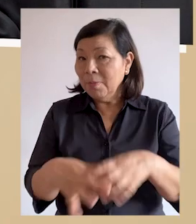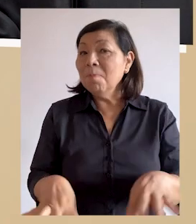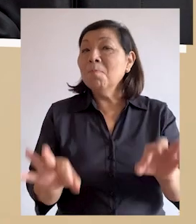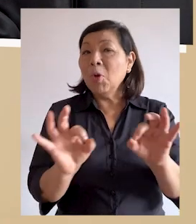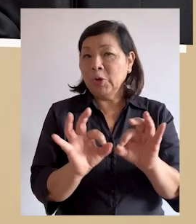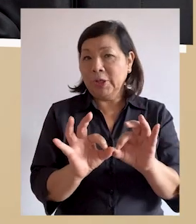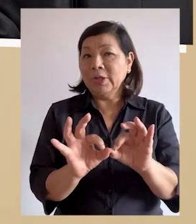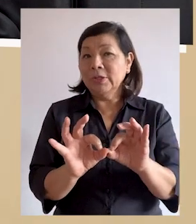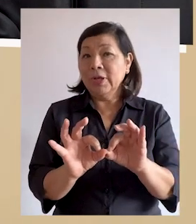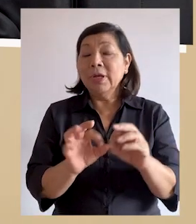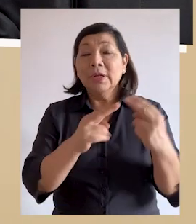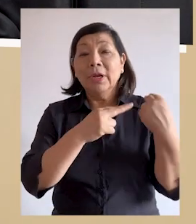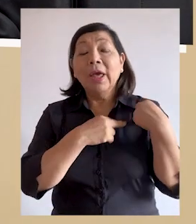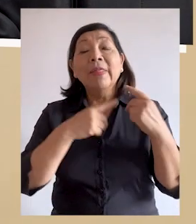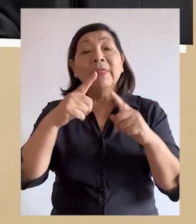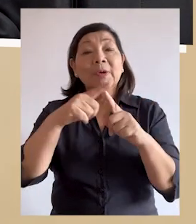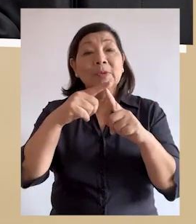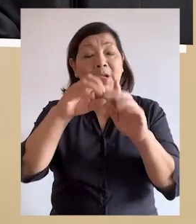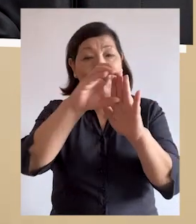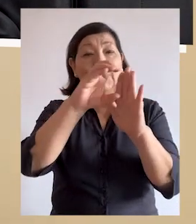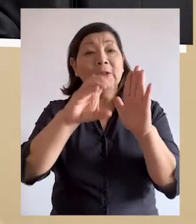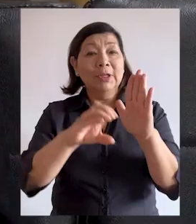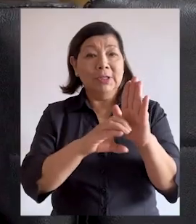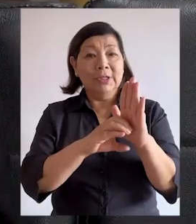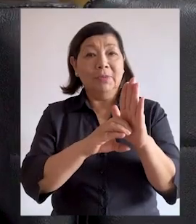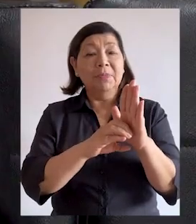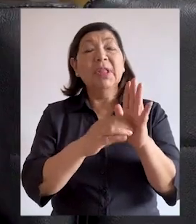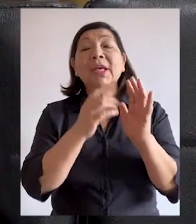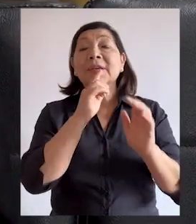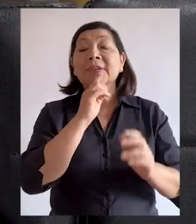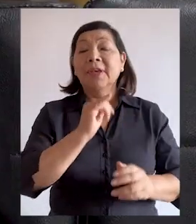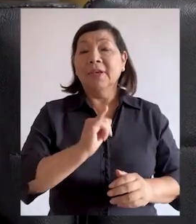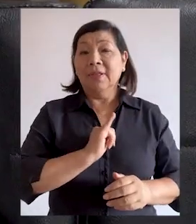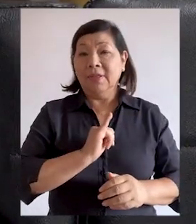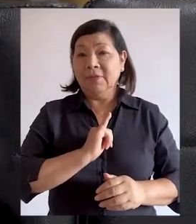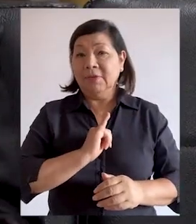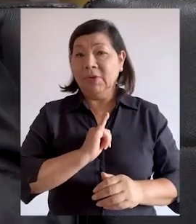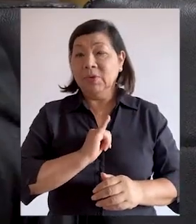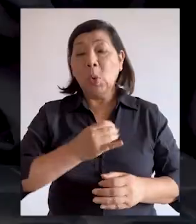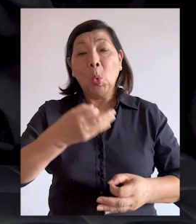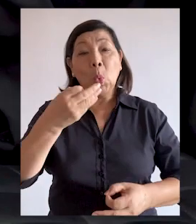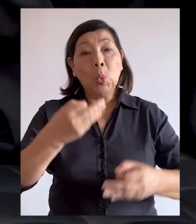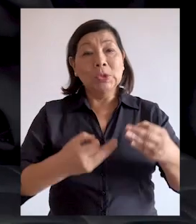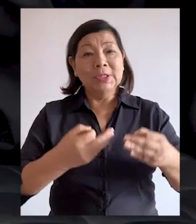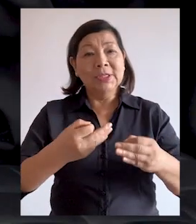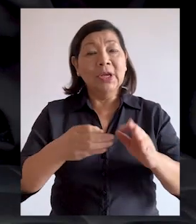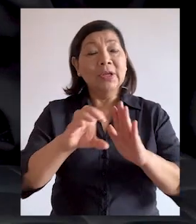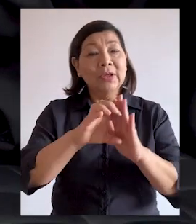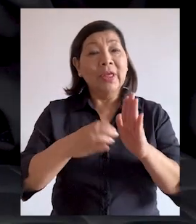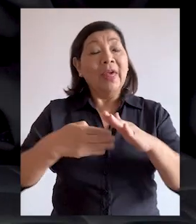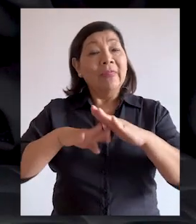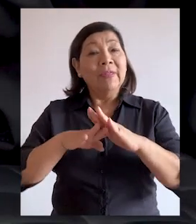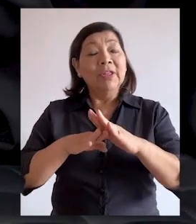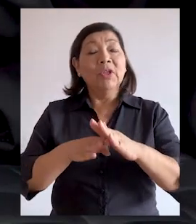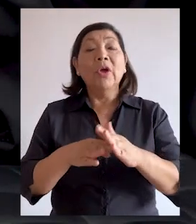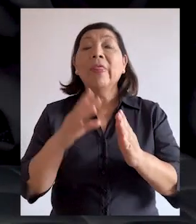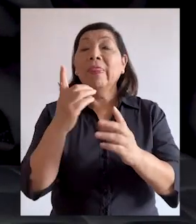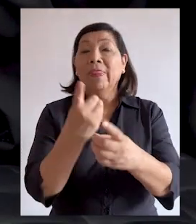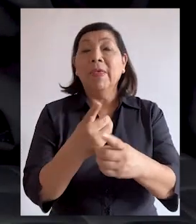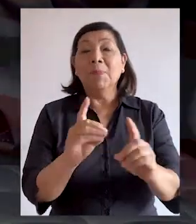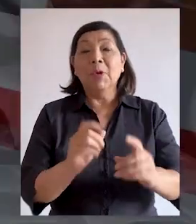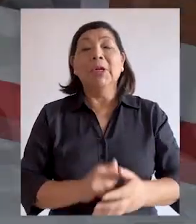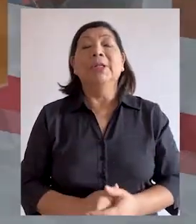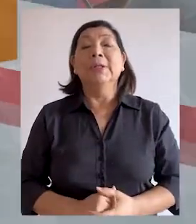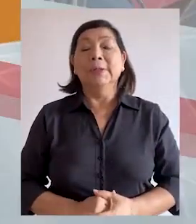importancia, así como el rol de los tribunales constitucionales y la identificación de fortalezas de la justicia constitucional dentro de los sistemas